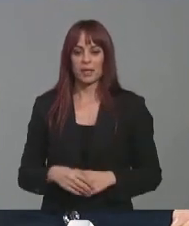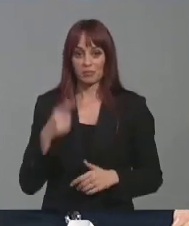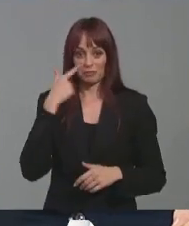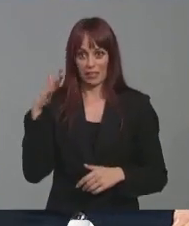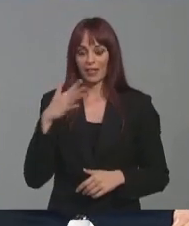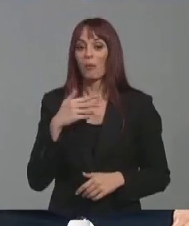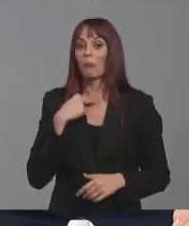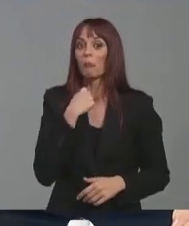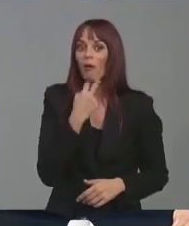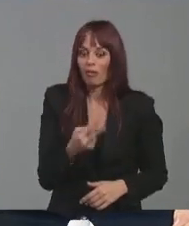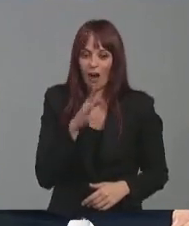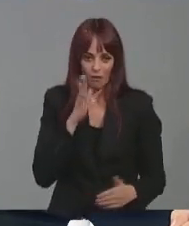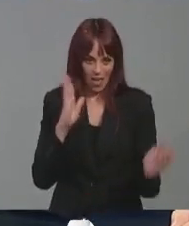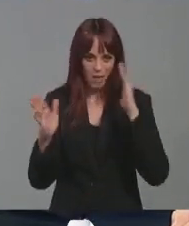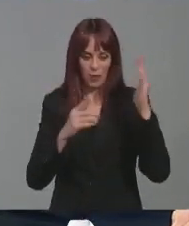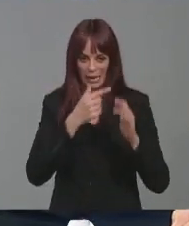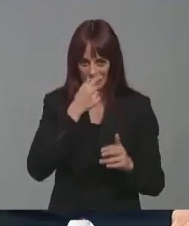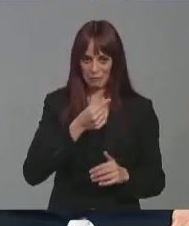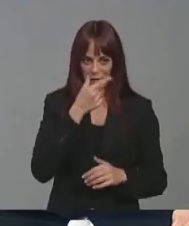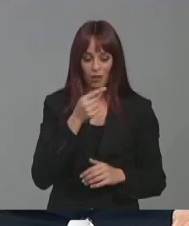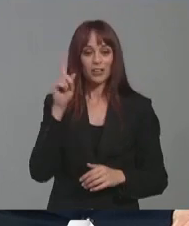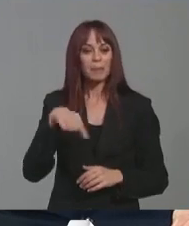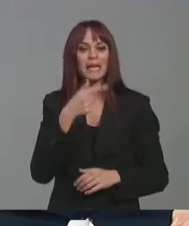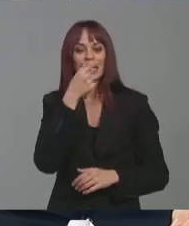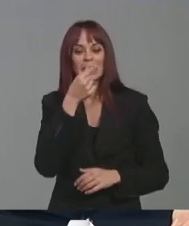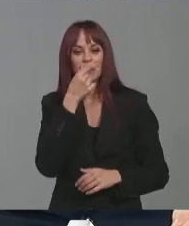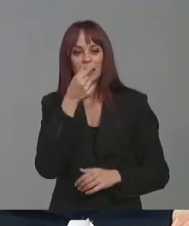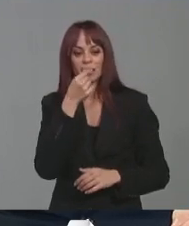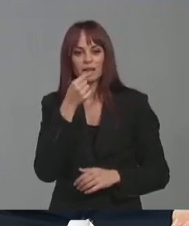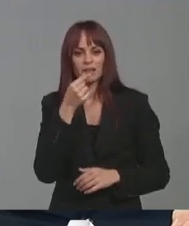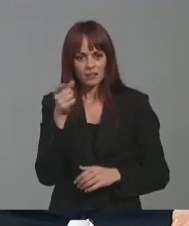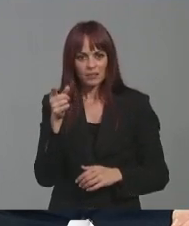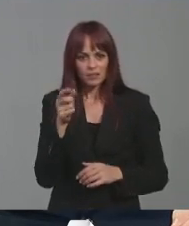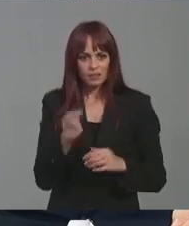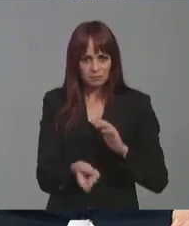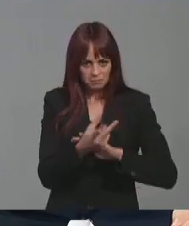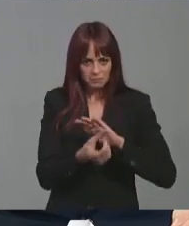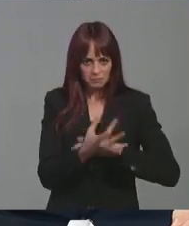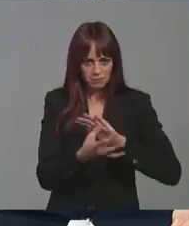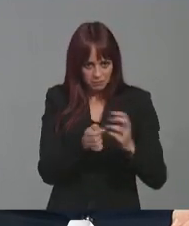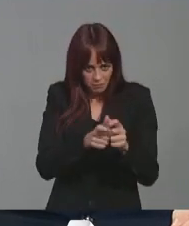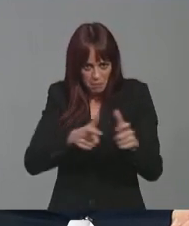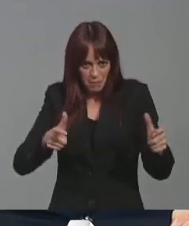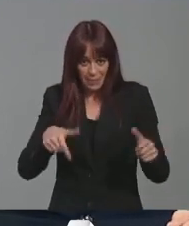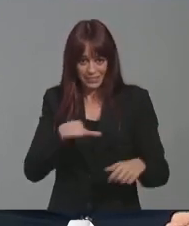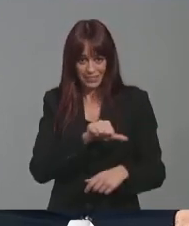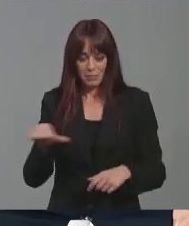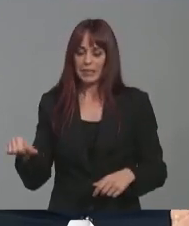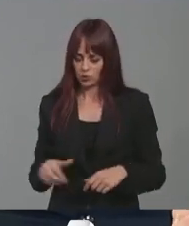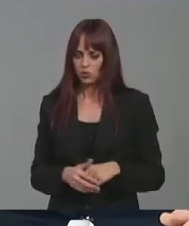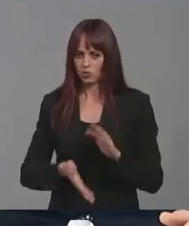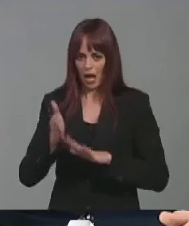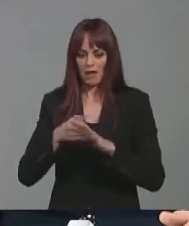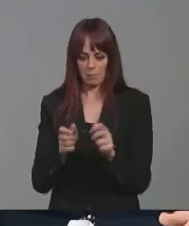voz que tengo, es la época de los resfriados y también de la gripe. ¿Ha incrementado la incidencia en esta última semana? Sí, van aumentando y